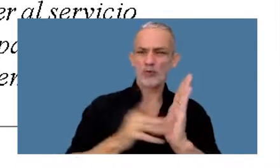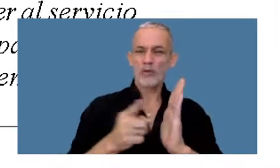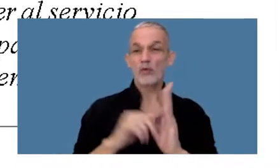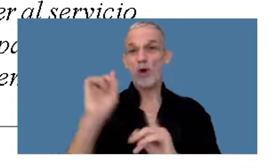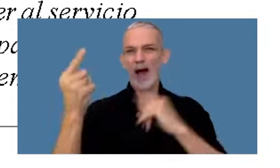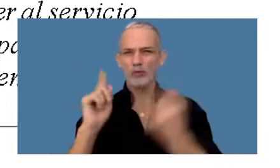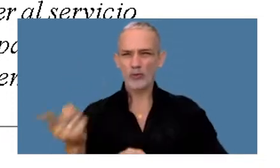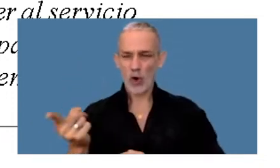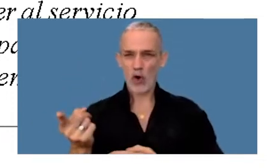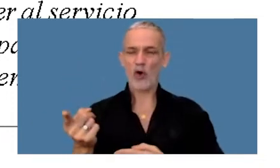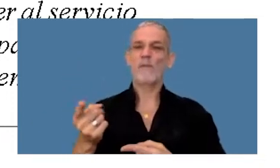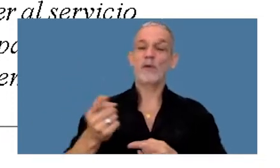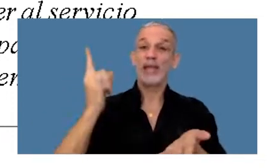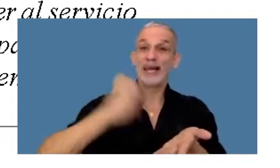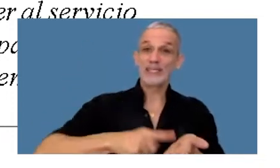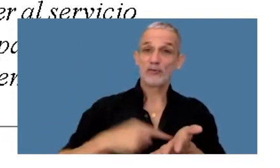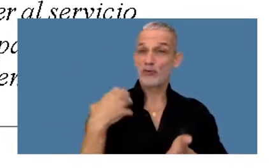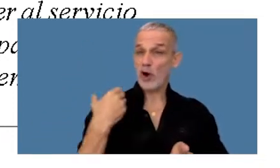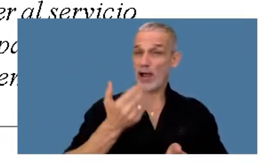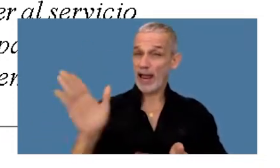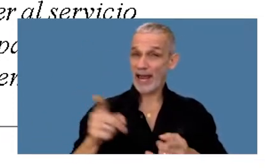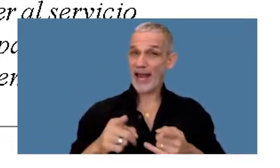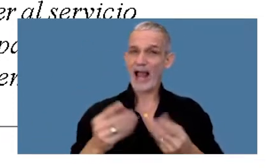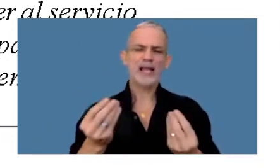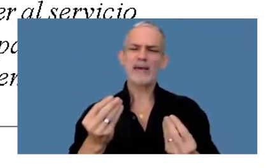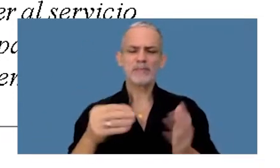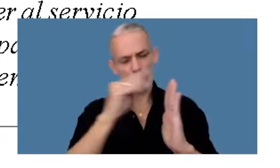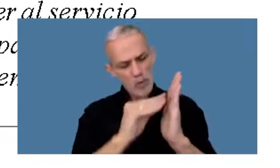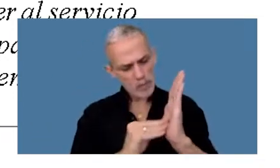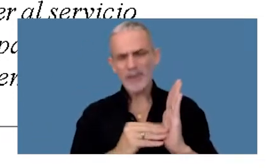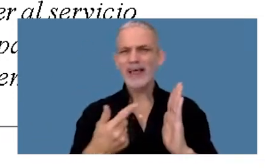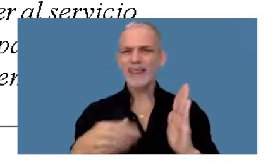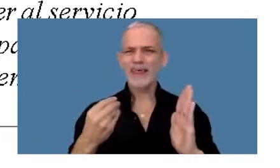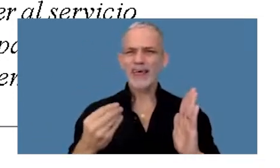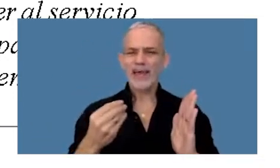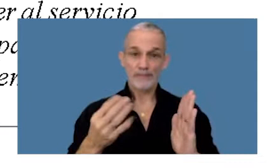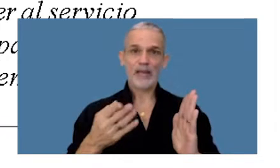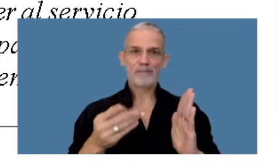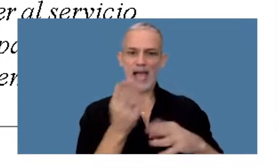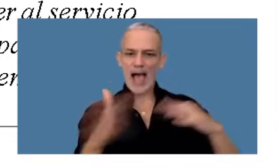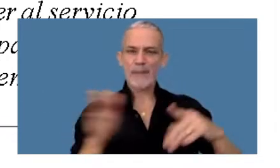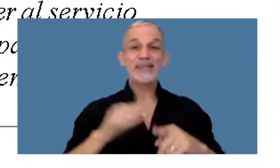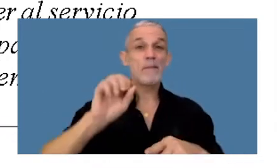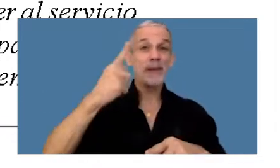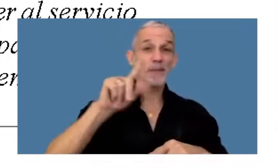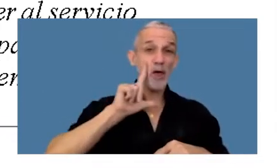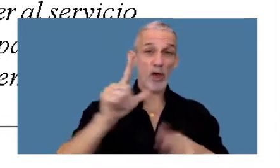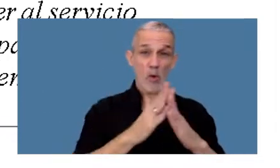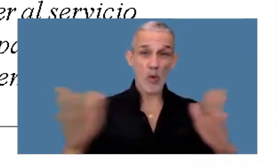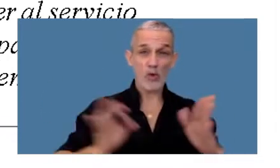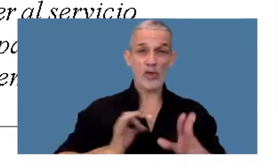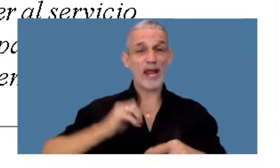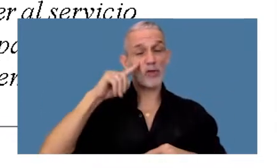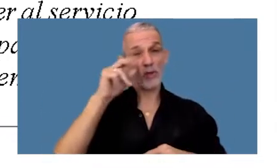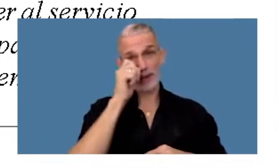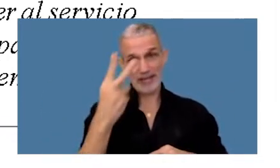autónomos. La resolución general lo que nos marca es que, a partir del primero de julio 2022,